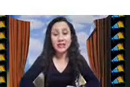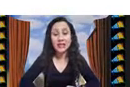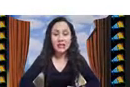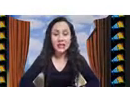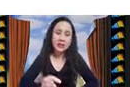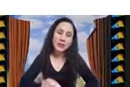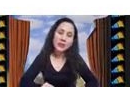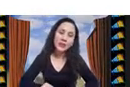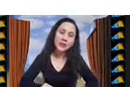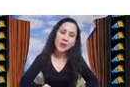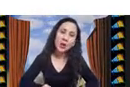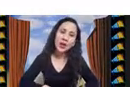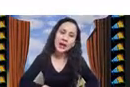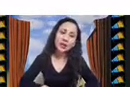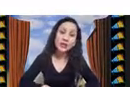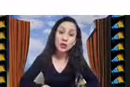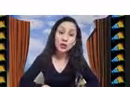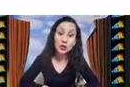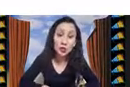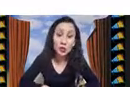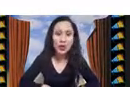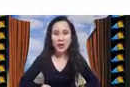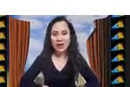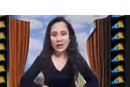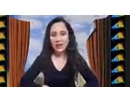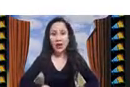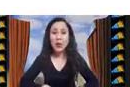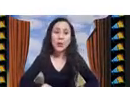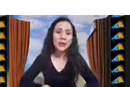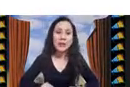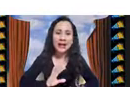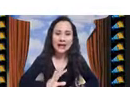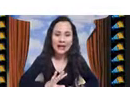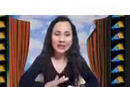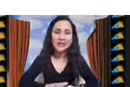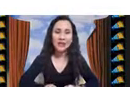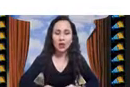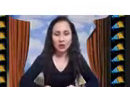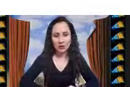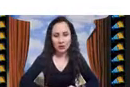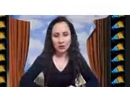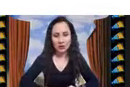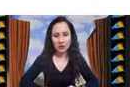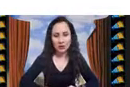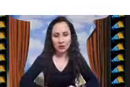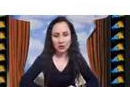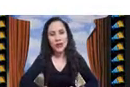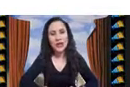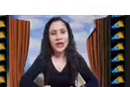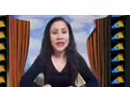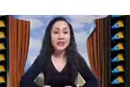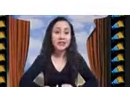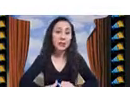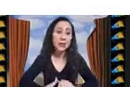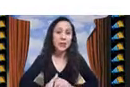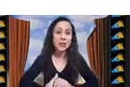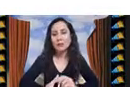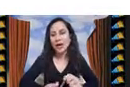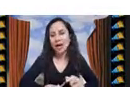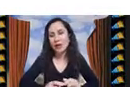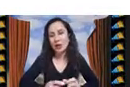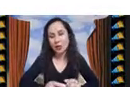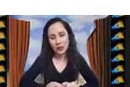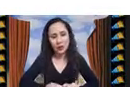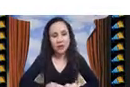características. Y vamos a presentar un caso de estudio de un problema clásico de optimización combinatoria, que es el